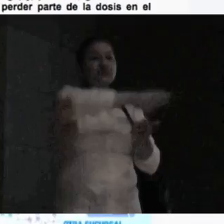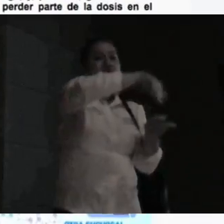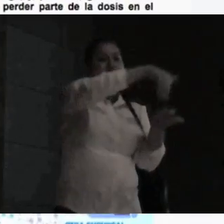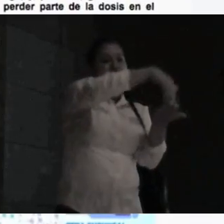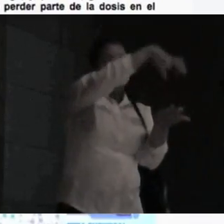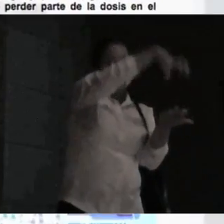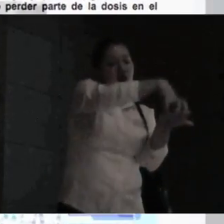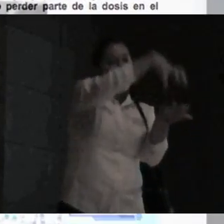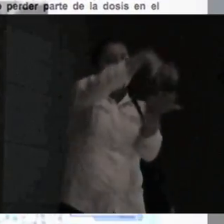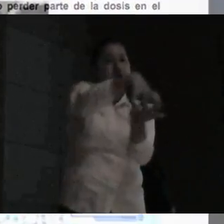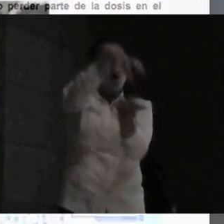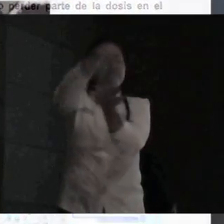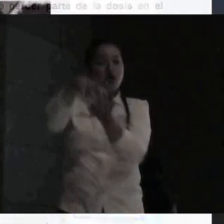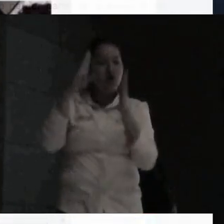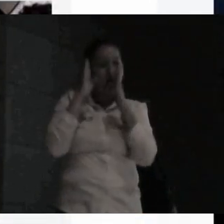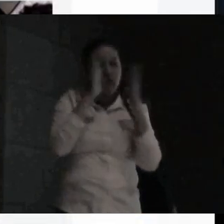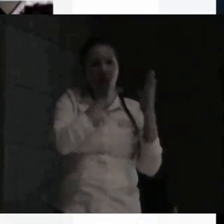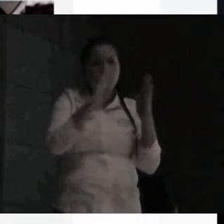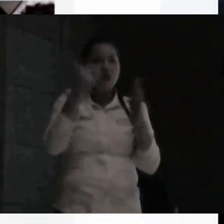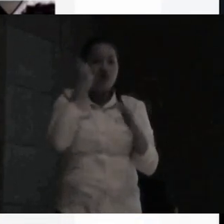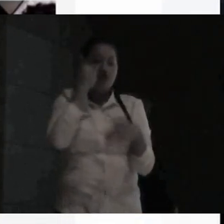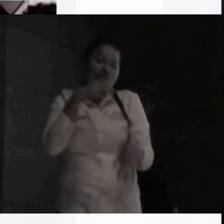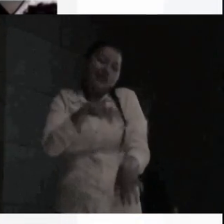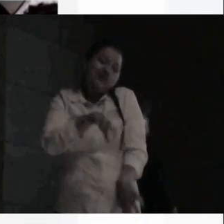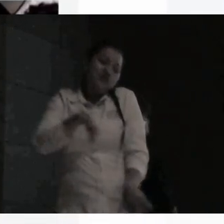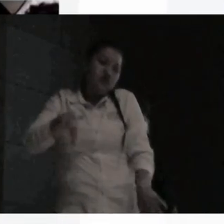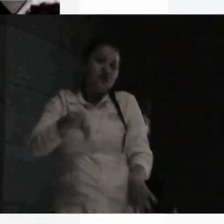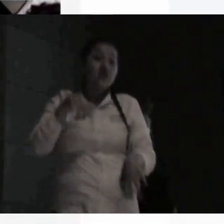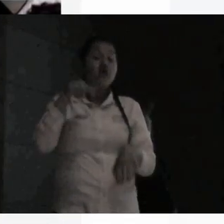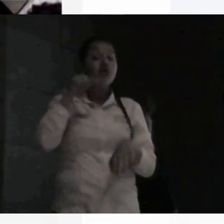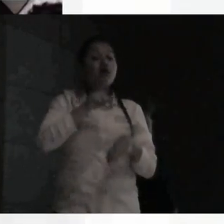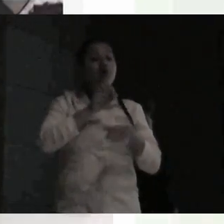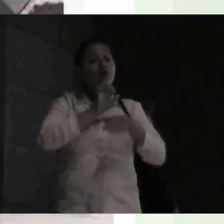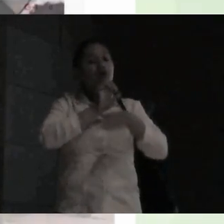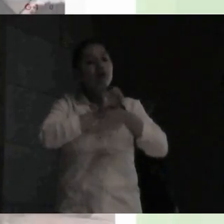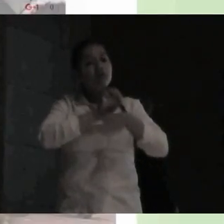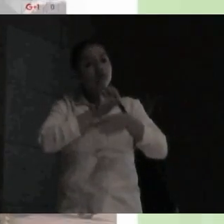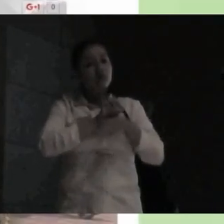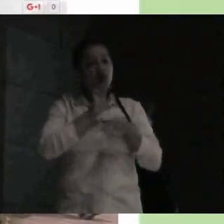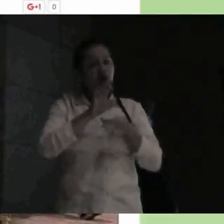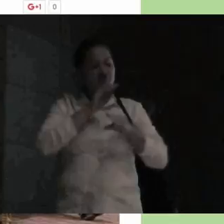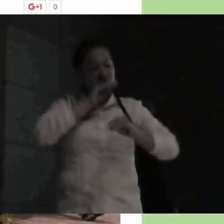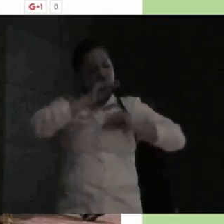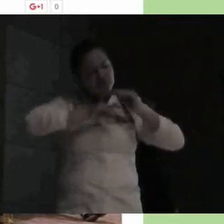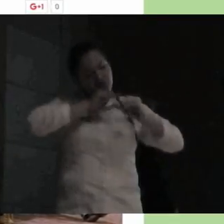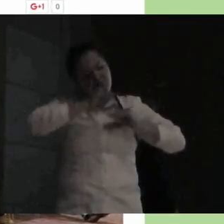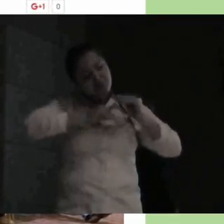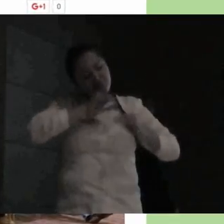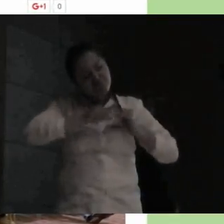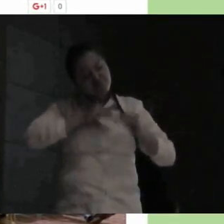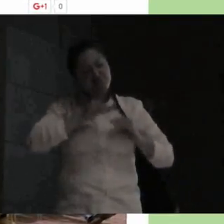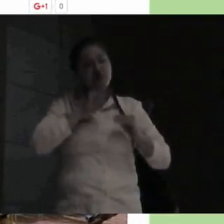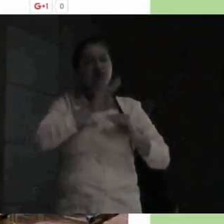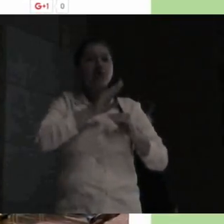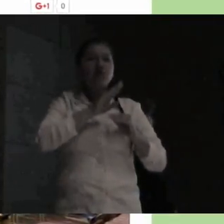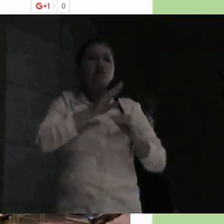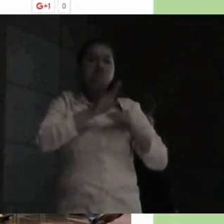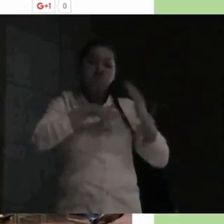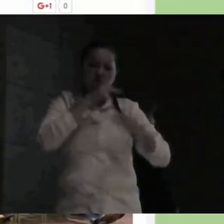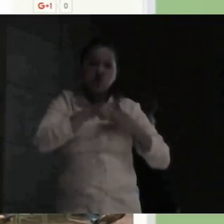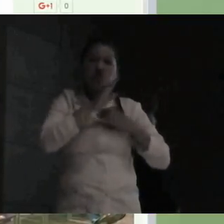especializados en ELA Una entidad referente en la consecución y manejo transparente de recursos